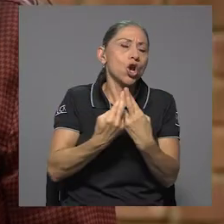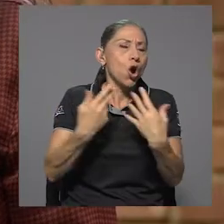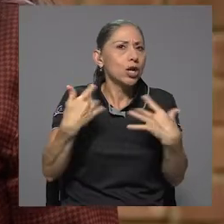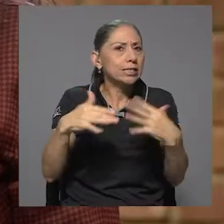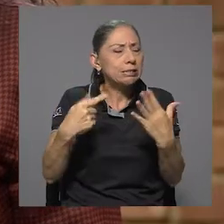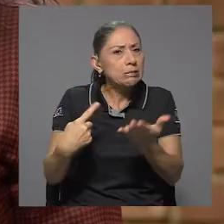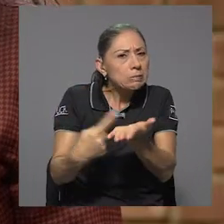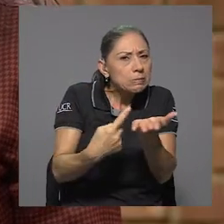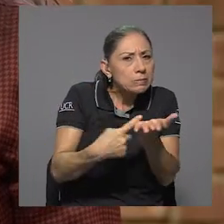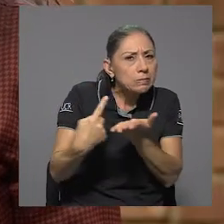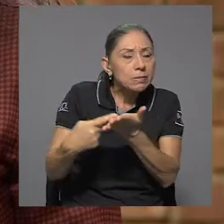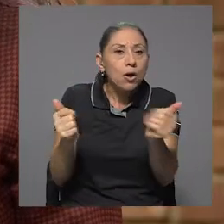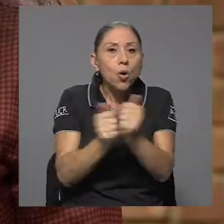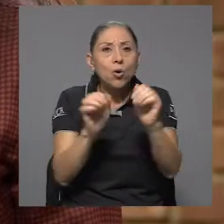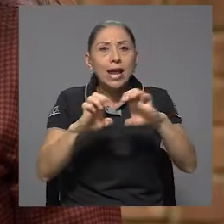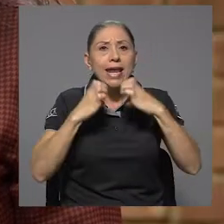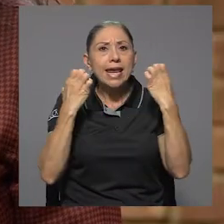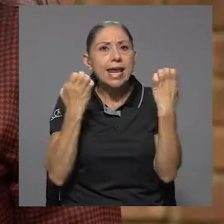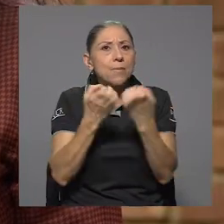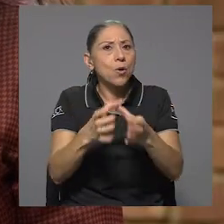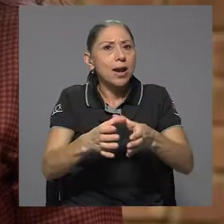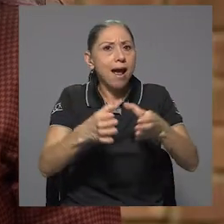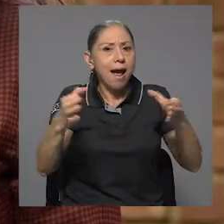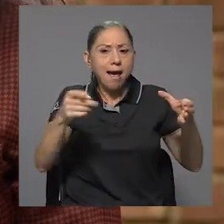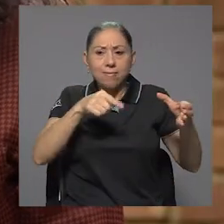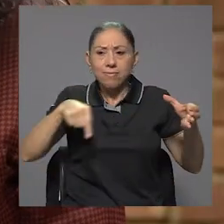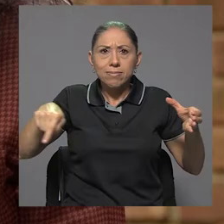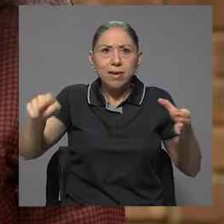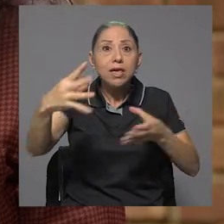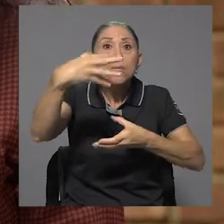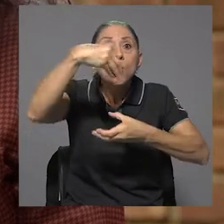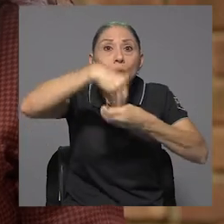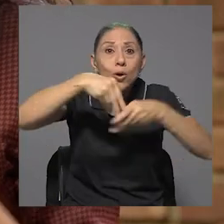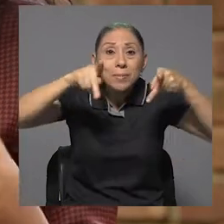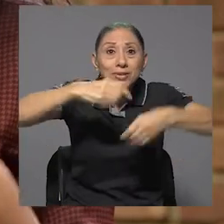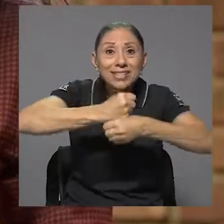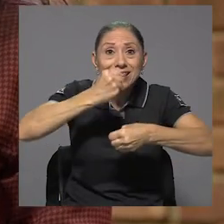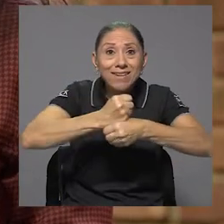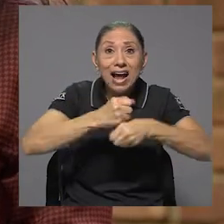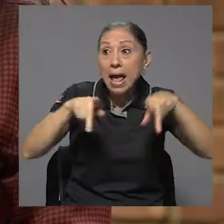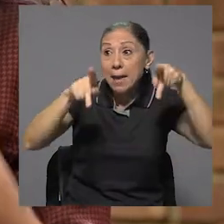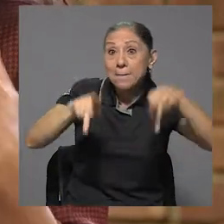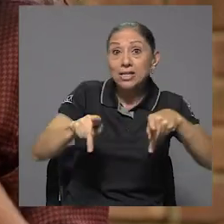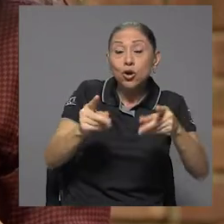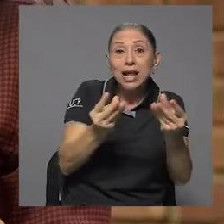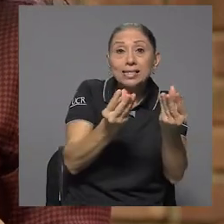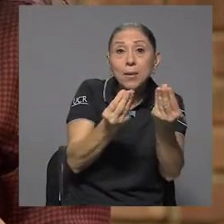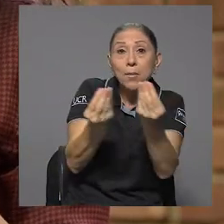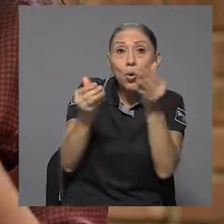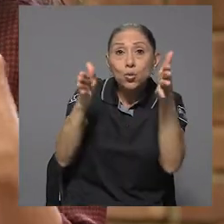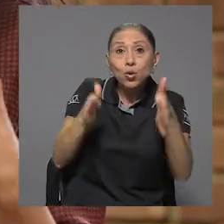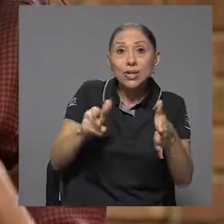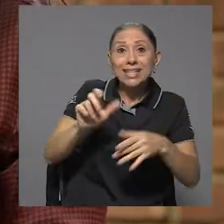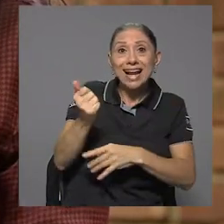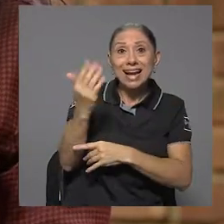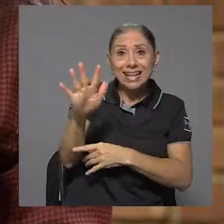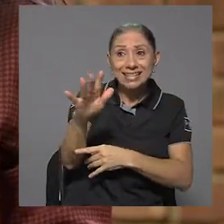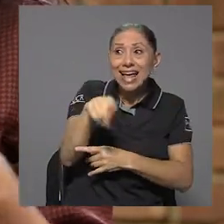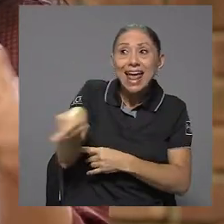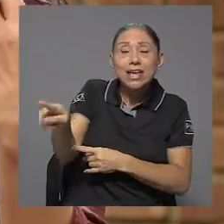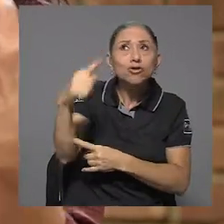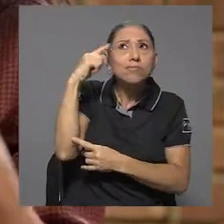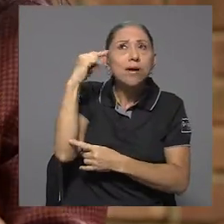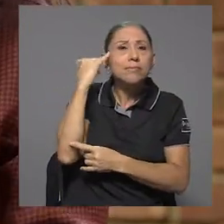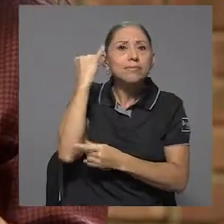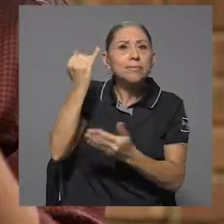con un equipo muy grande que involucra a personal, productores del canal. Ellos fueron los que generaron la propuesta, digamos, como de forma, ¿verdad?